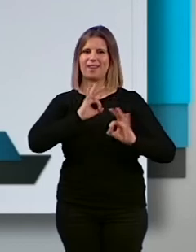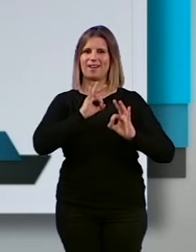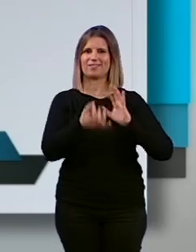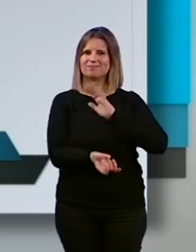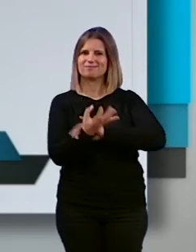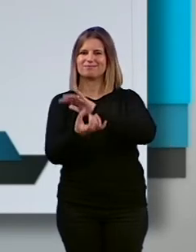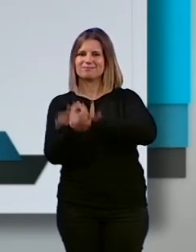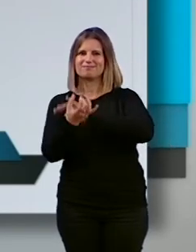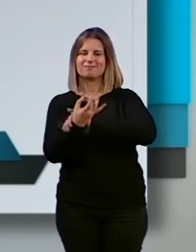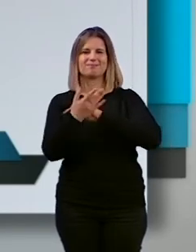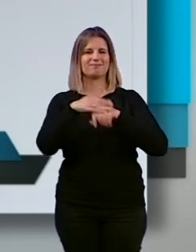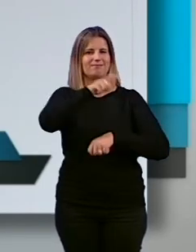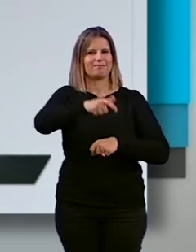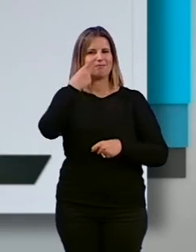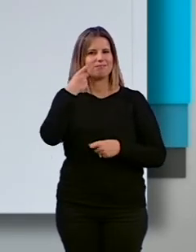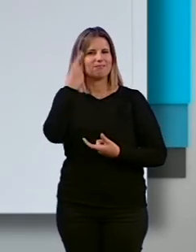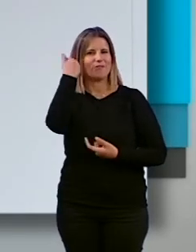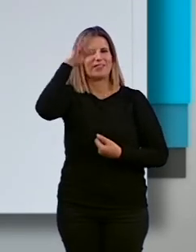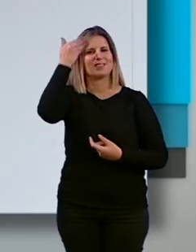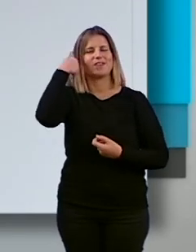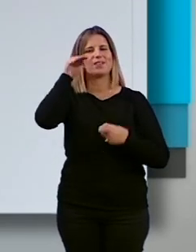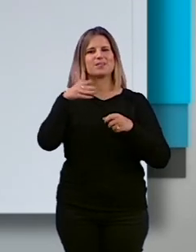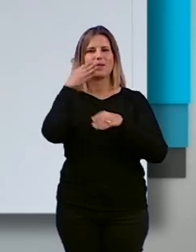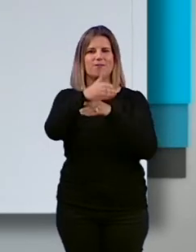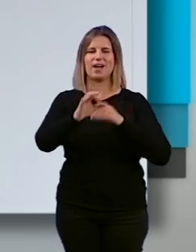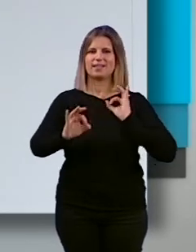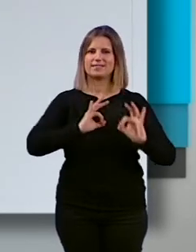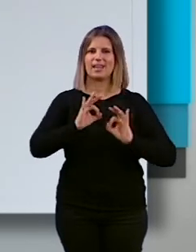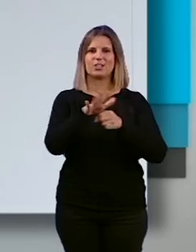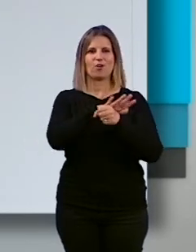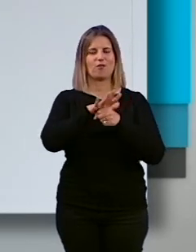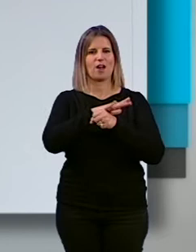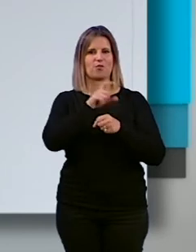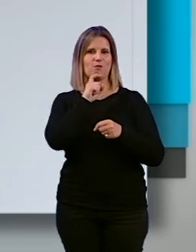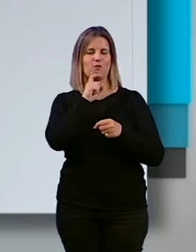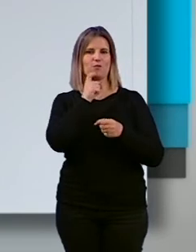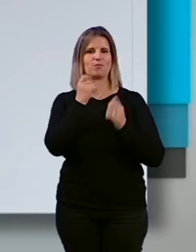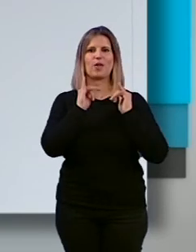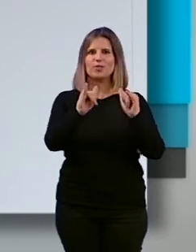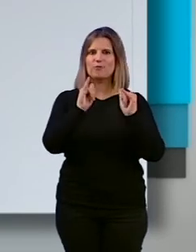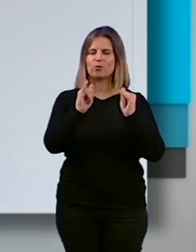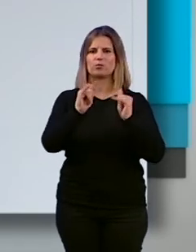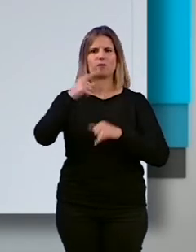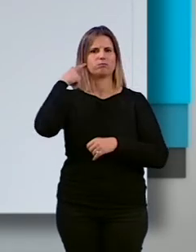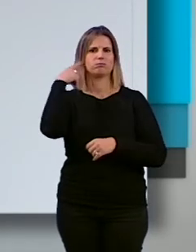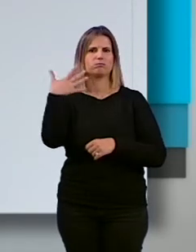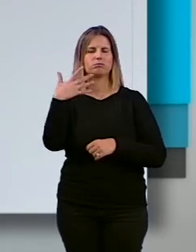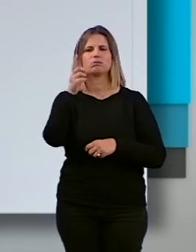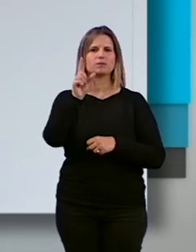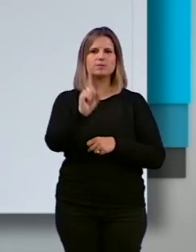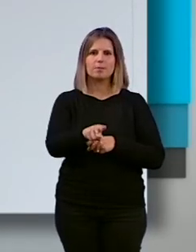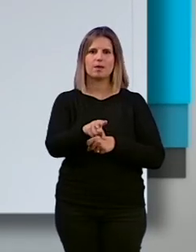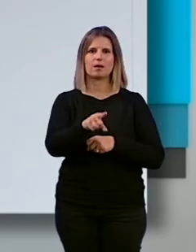acostumbre a ir cada fin de semana a nuestros barrios y disfrutar de obras que son de primer nivel como las que